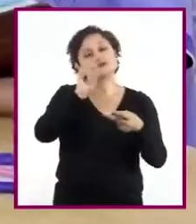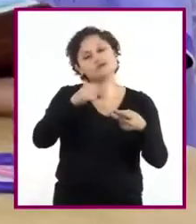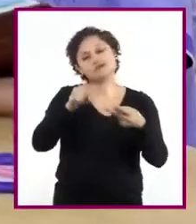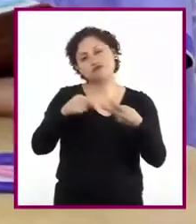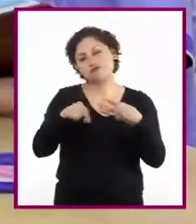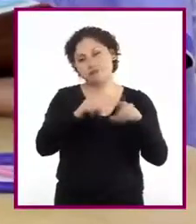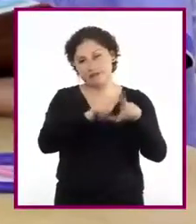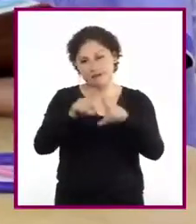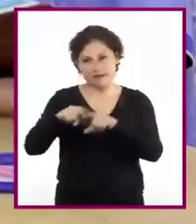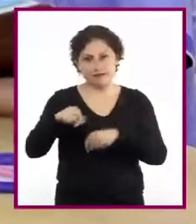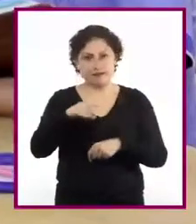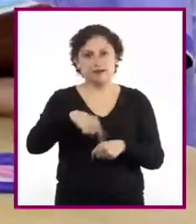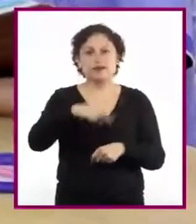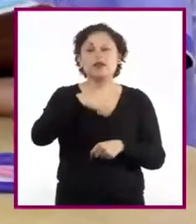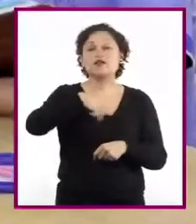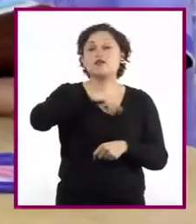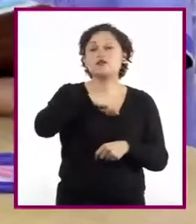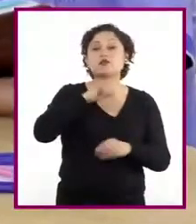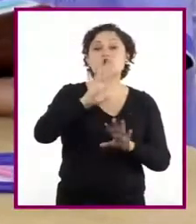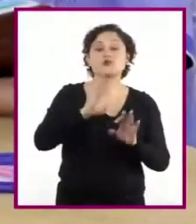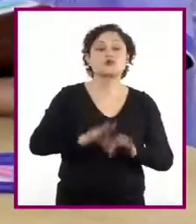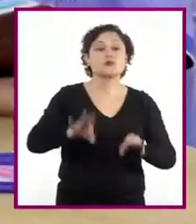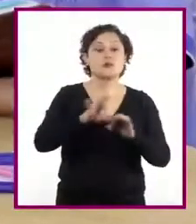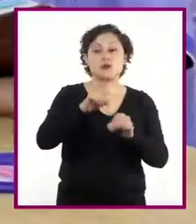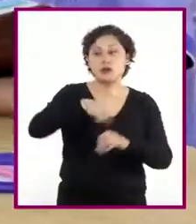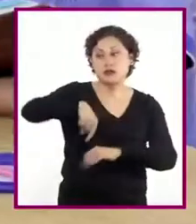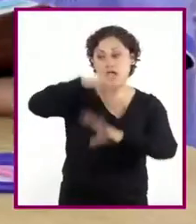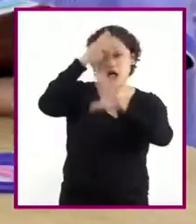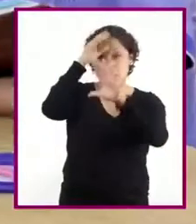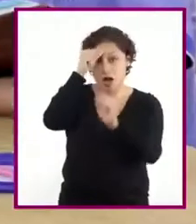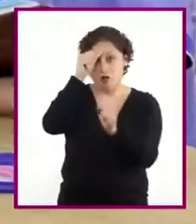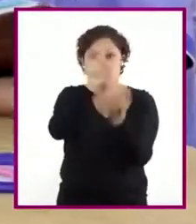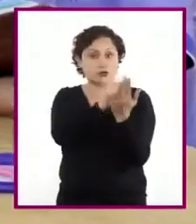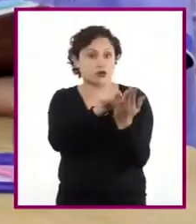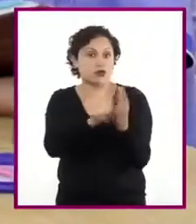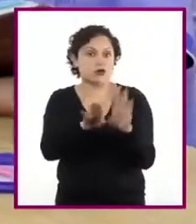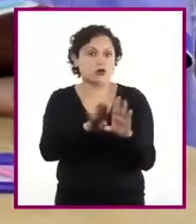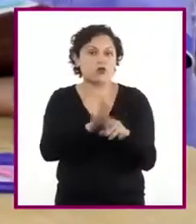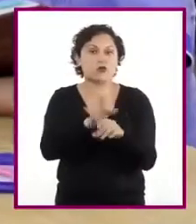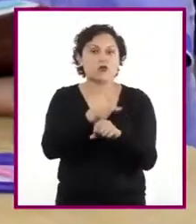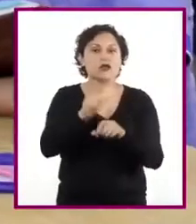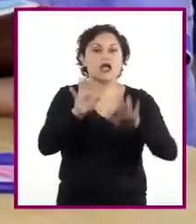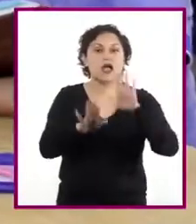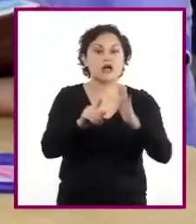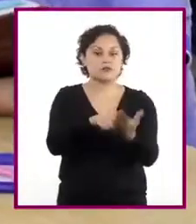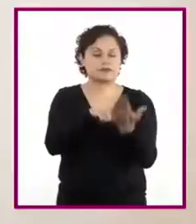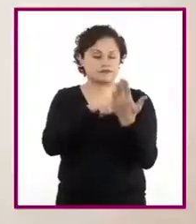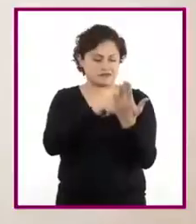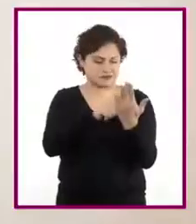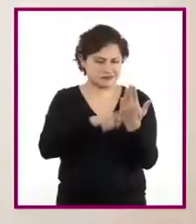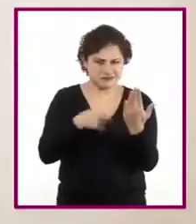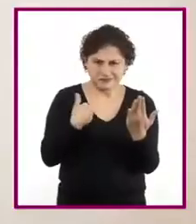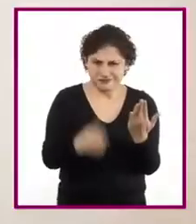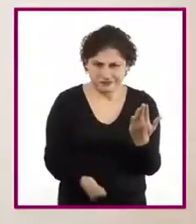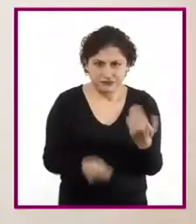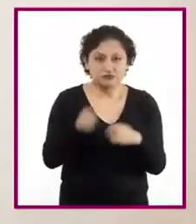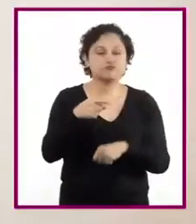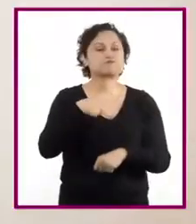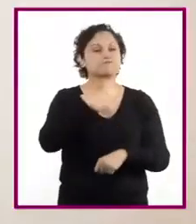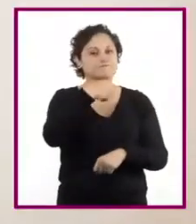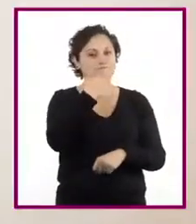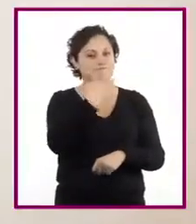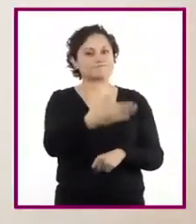acordar cómo marcaremos las observaciones, porque luego no se entiende nada. A mí también me parece bien. Otro elemento